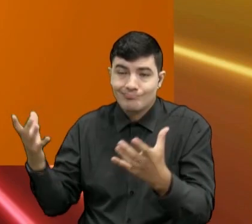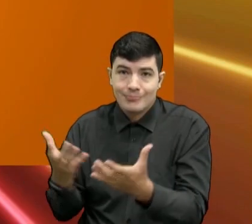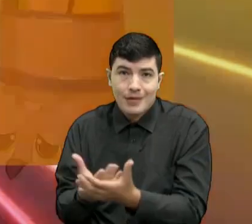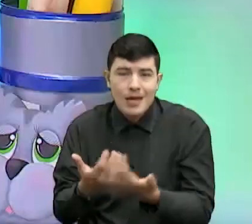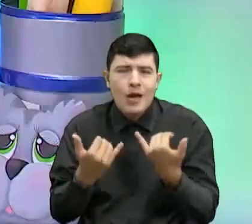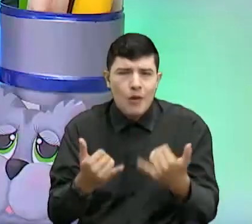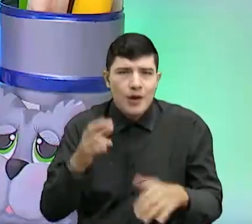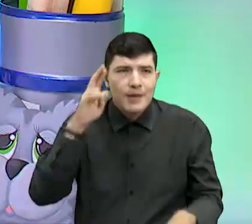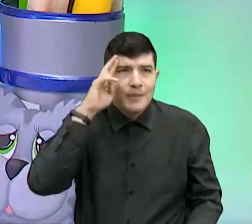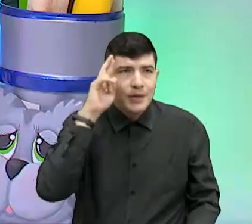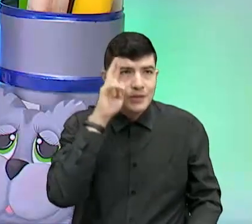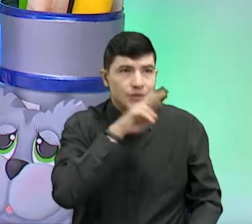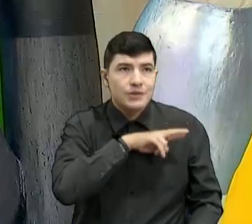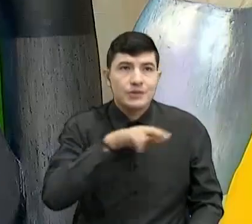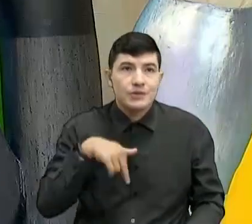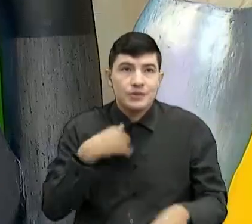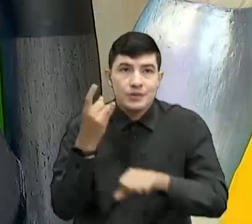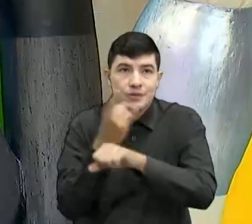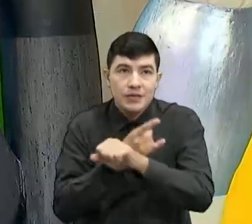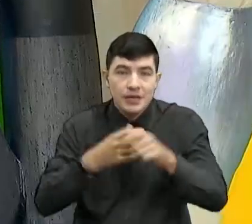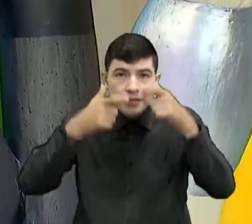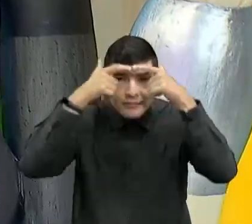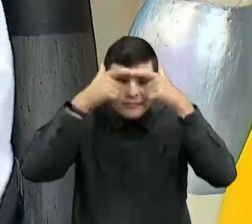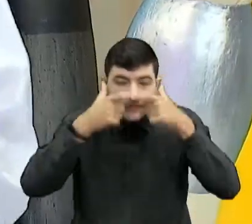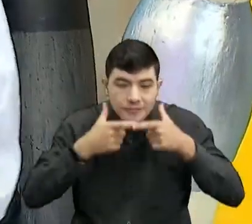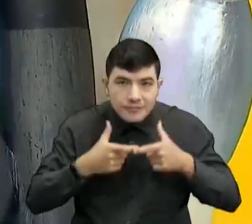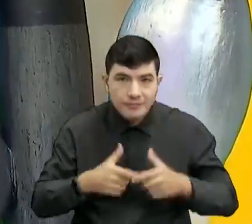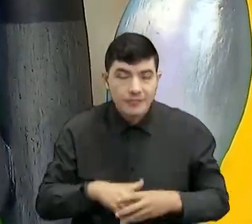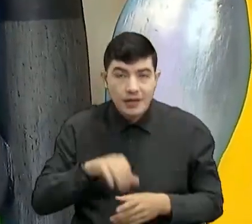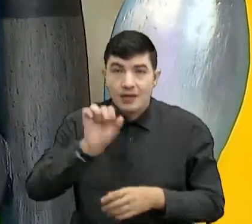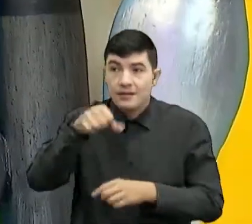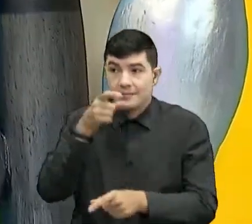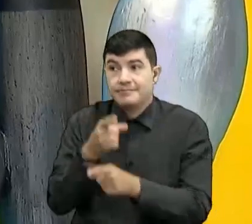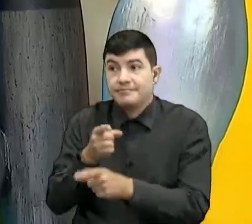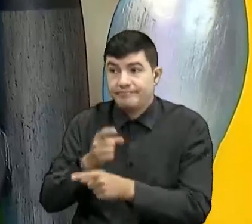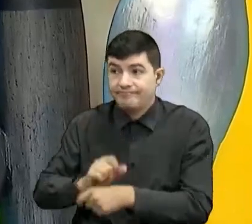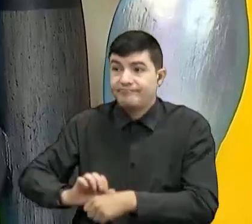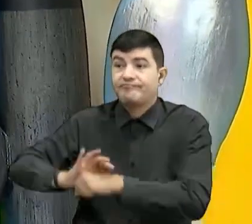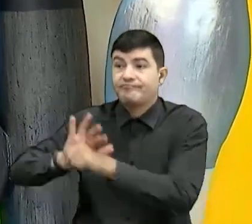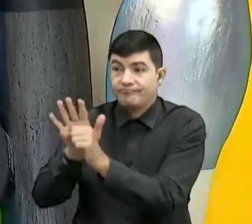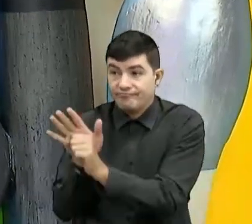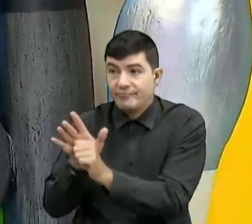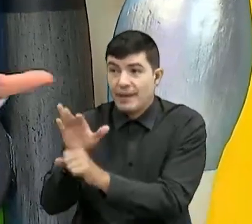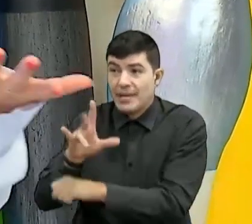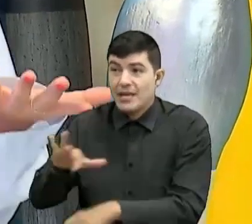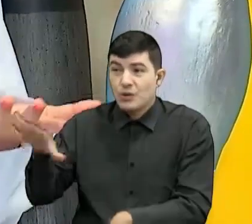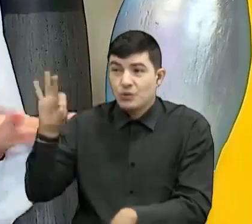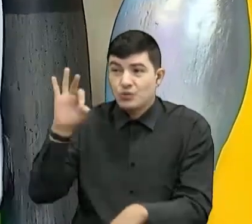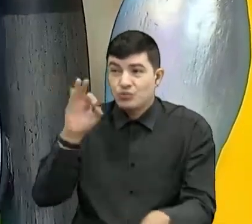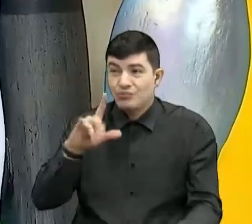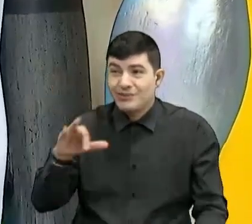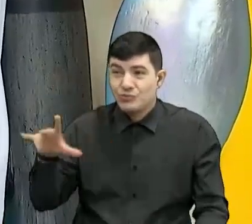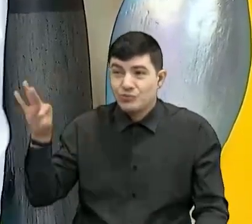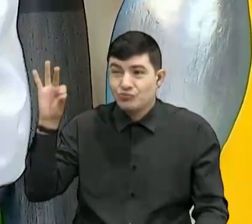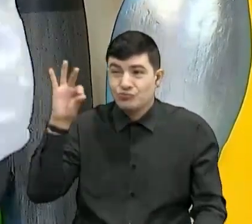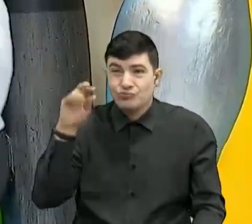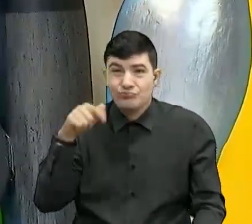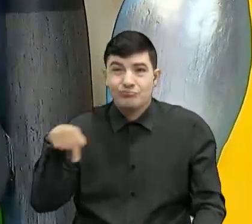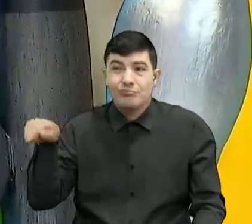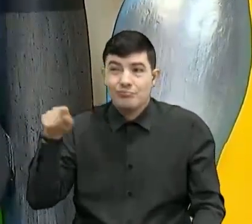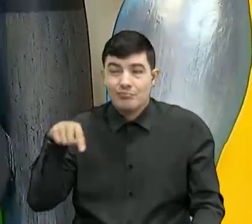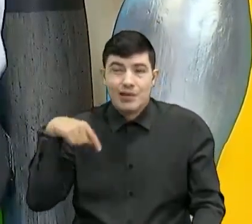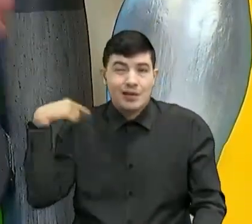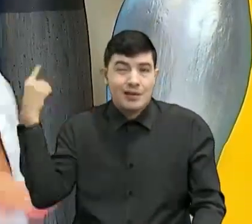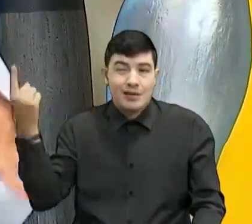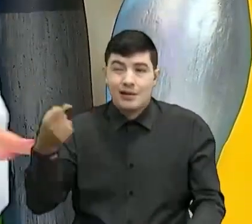esto que se llama caretica. Caretica, sí. El coronavirus fue ese virus, valga la redundancia, que está